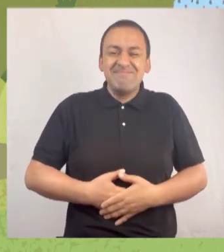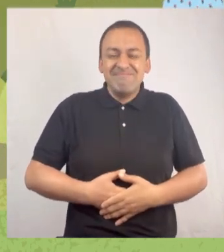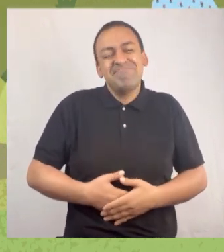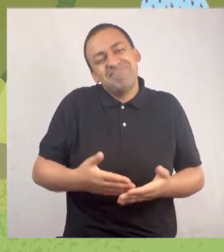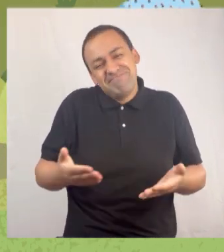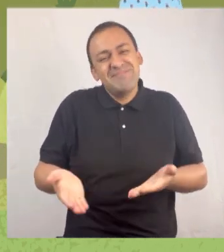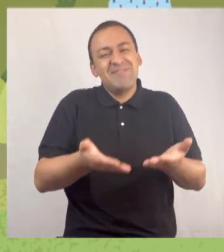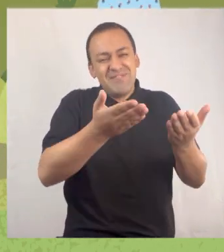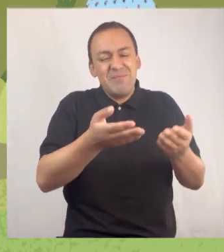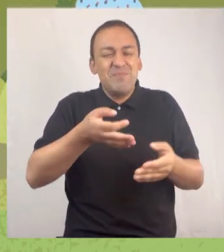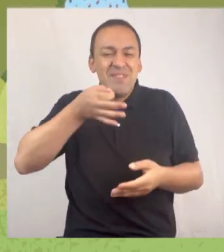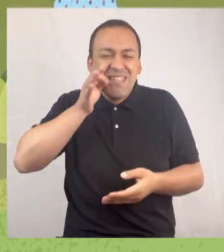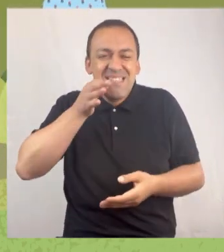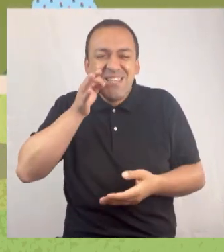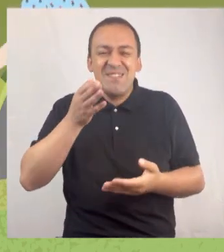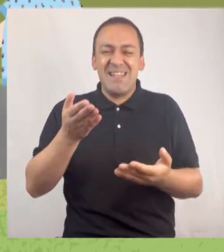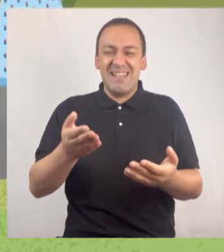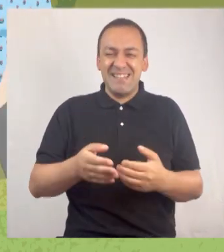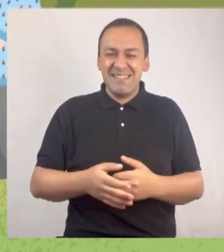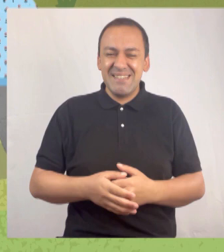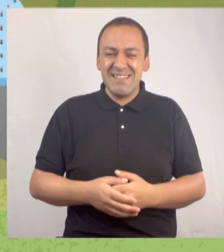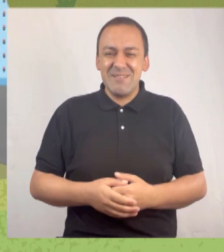Entonces, ¡vamos a desayunar!